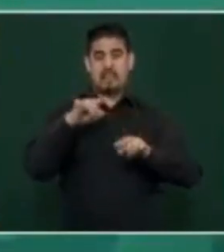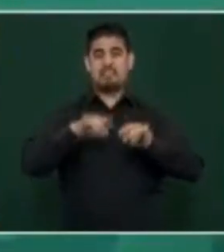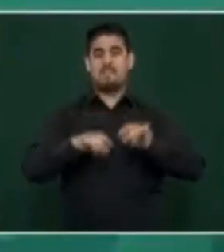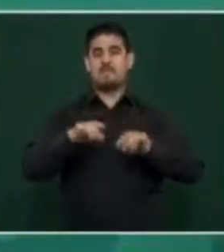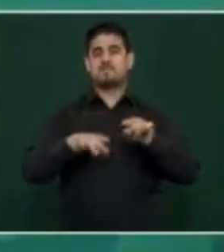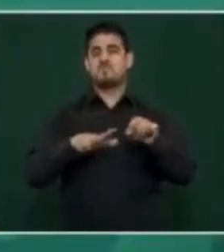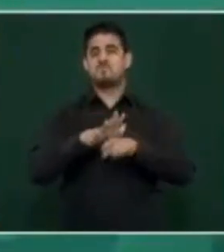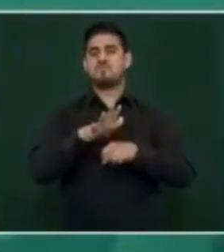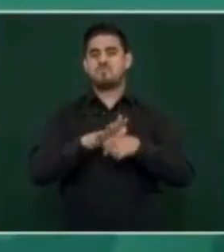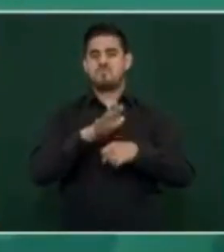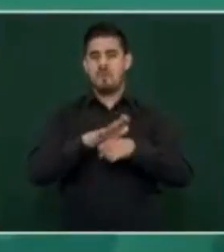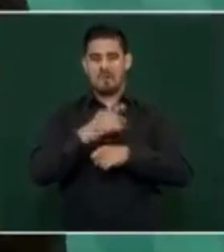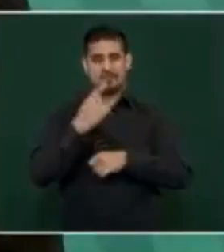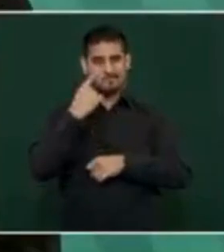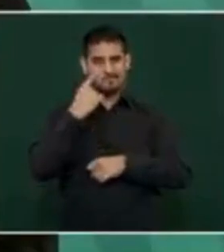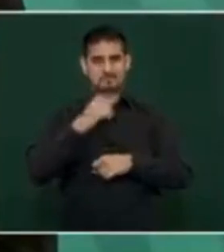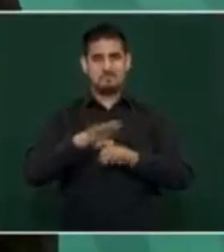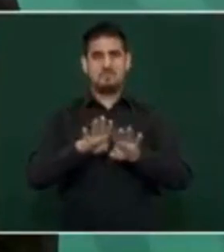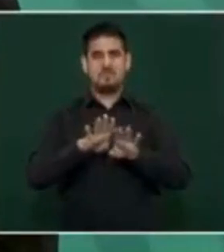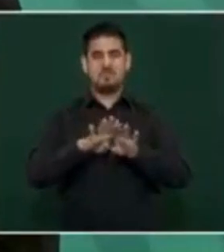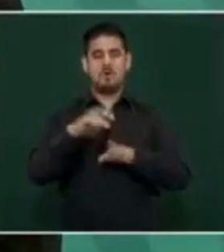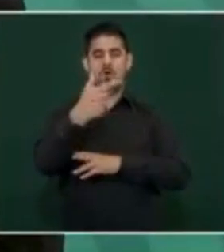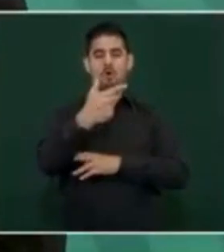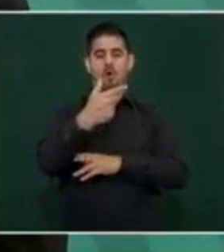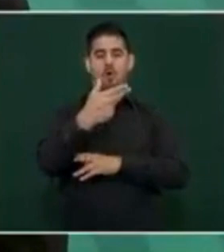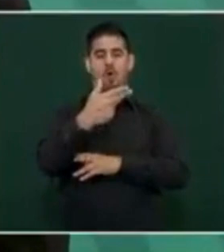la oligarquía,